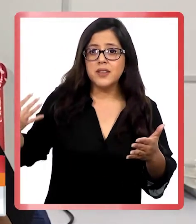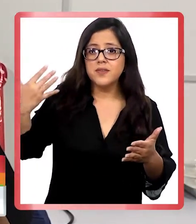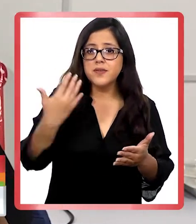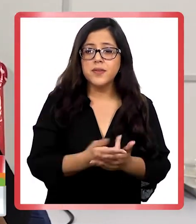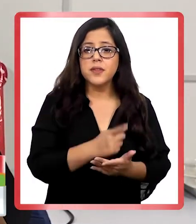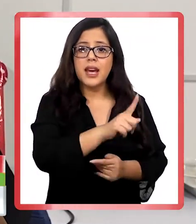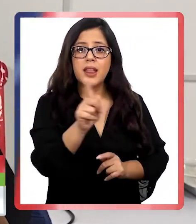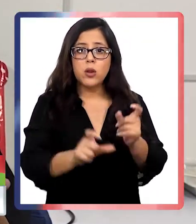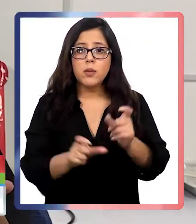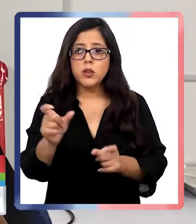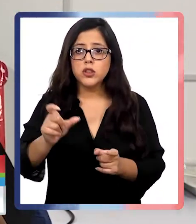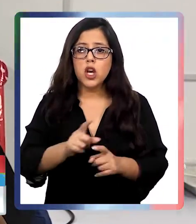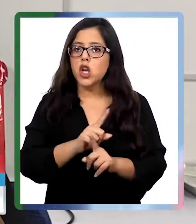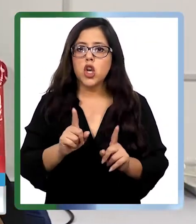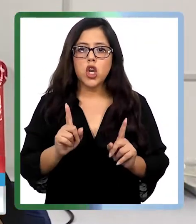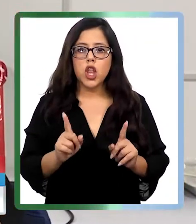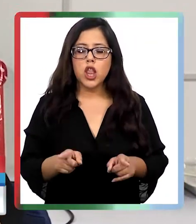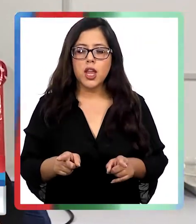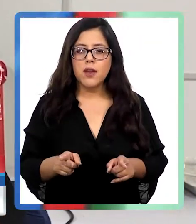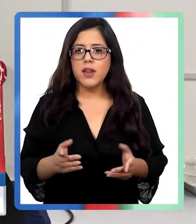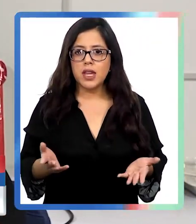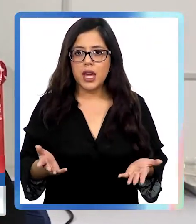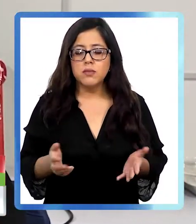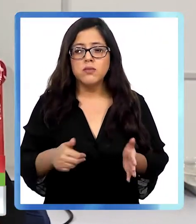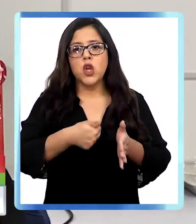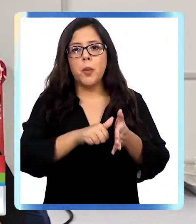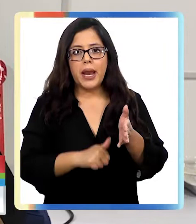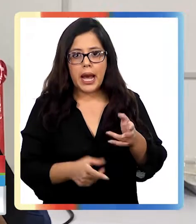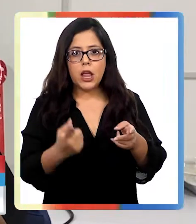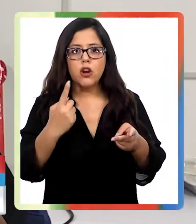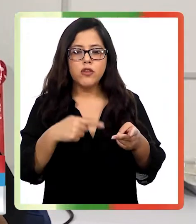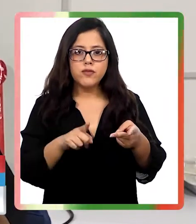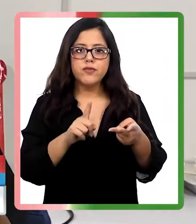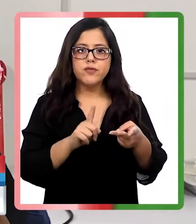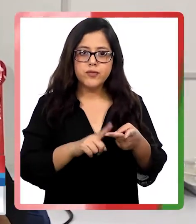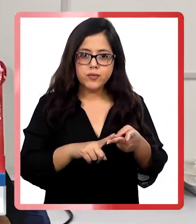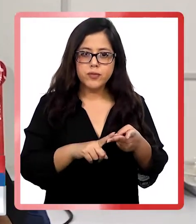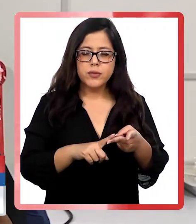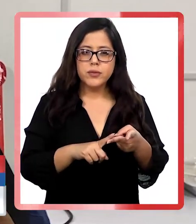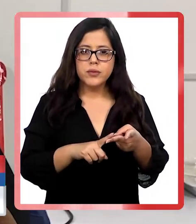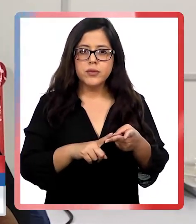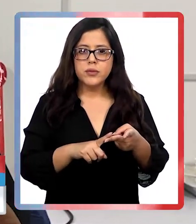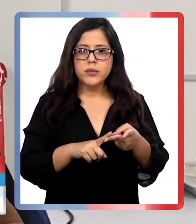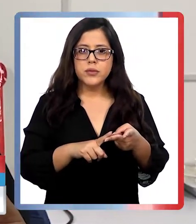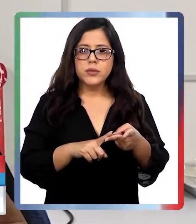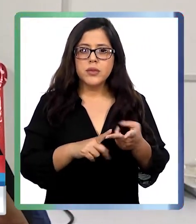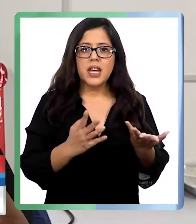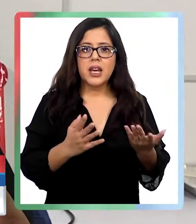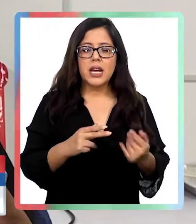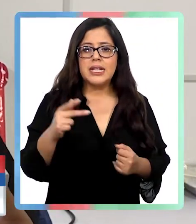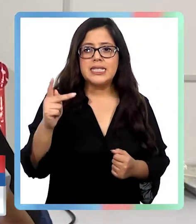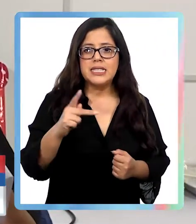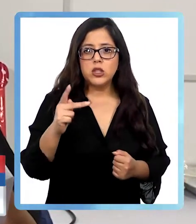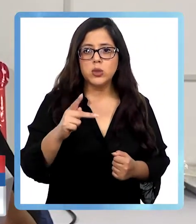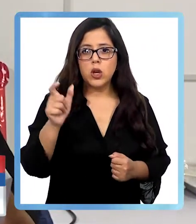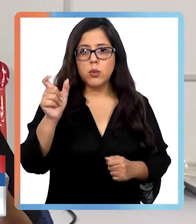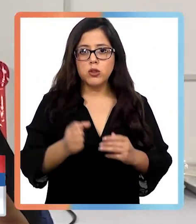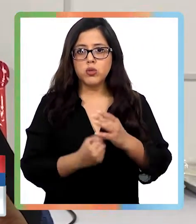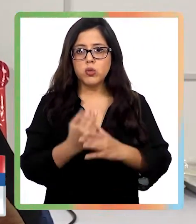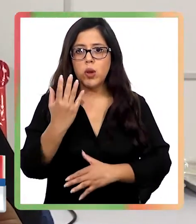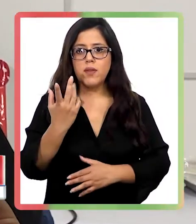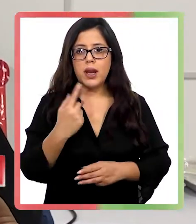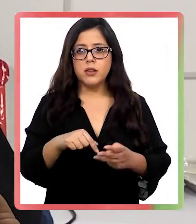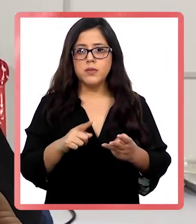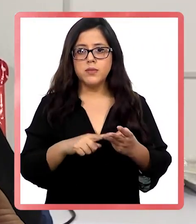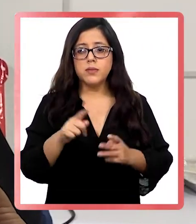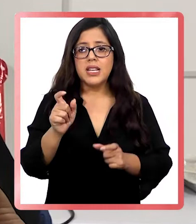al menos no debería haberse operado, no debería haber comenzado contacto sexual con una persona nueva. La gente